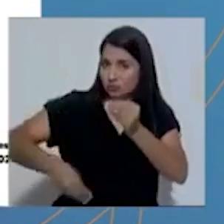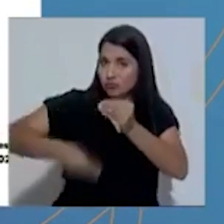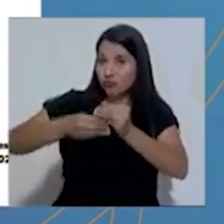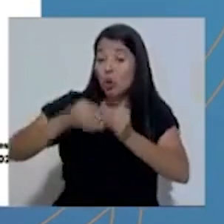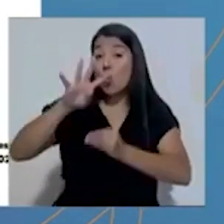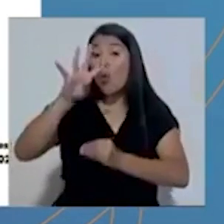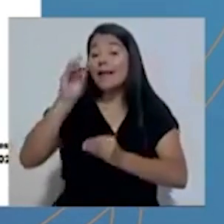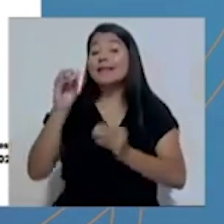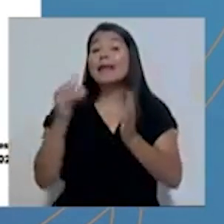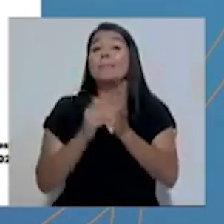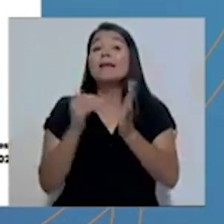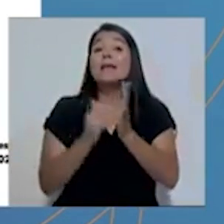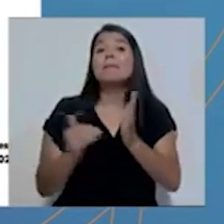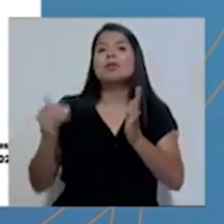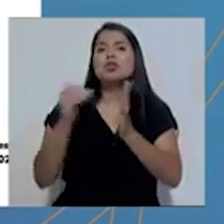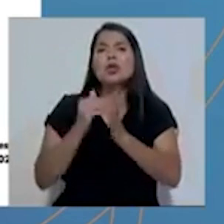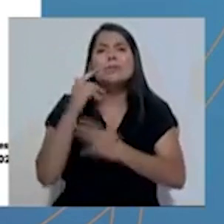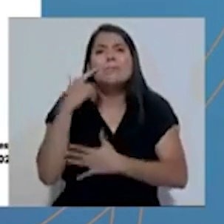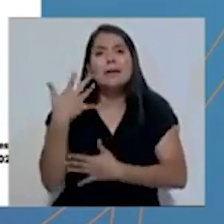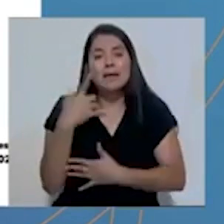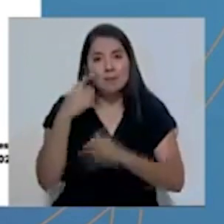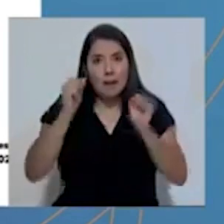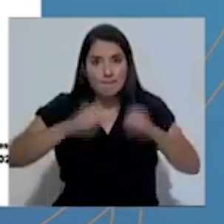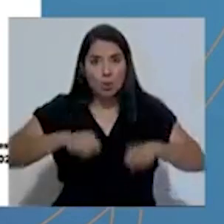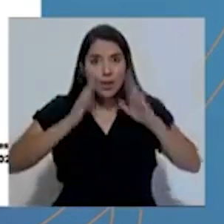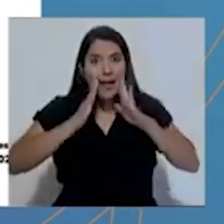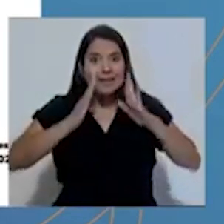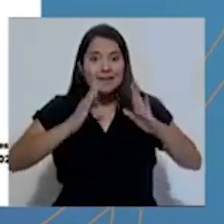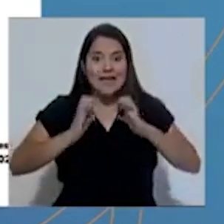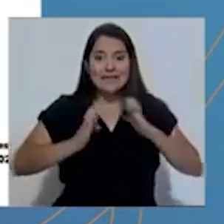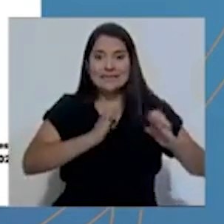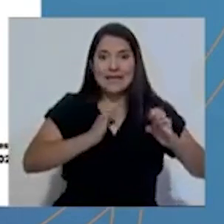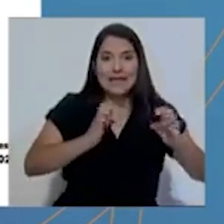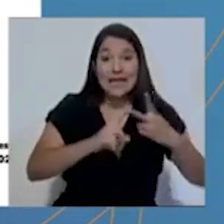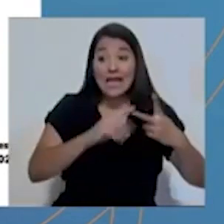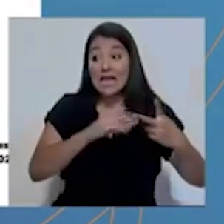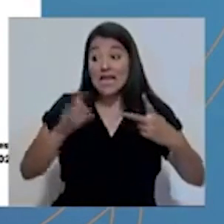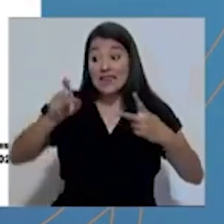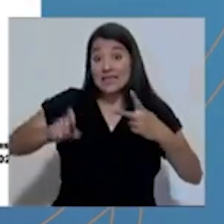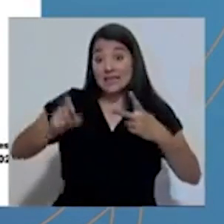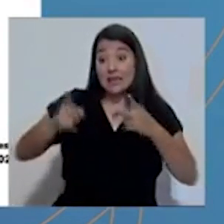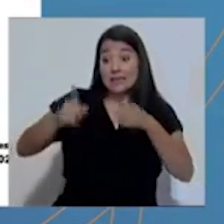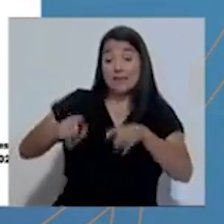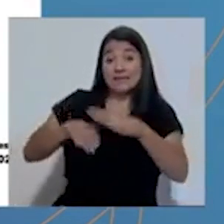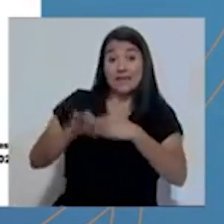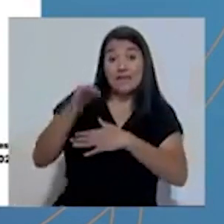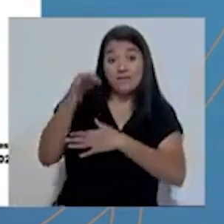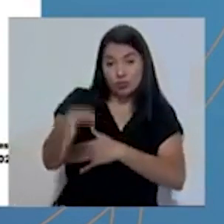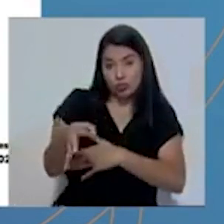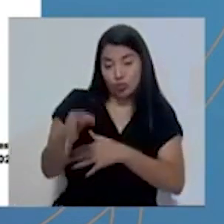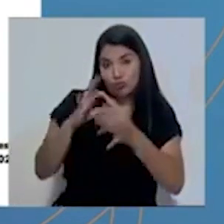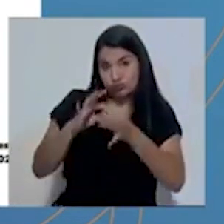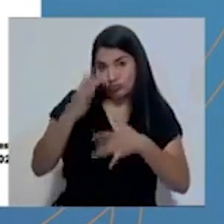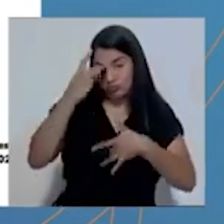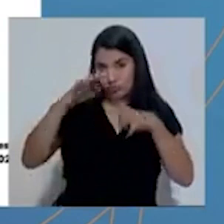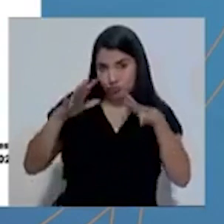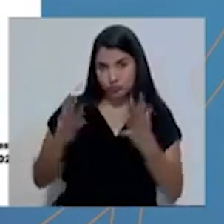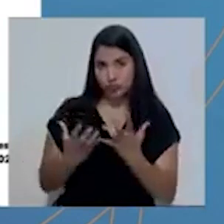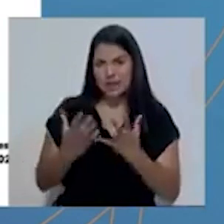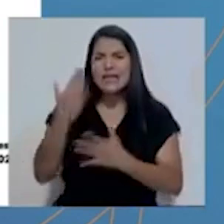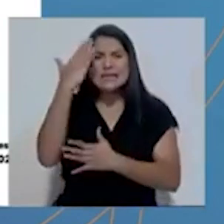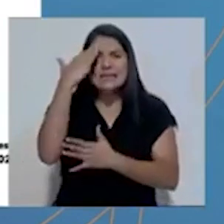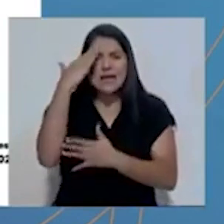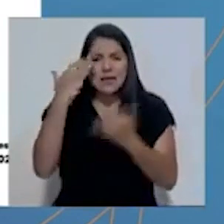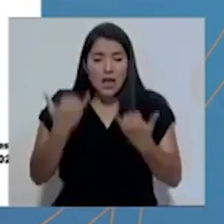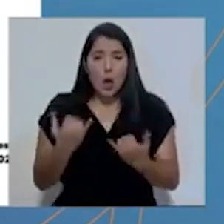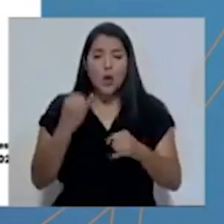millones adicionales para atender las estrategias y necesidades futuras que se van generando, teniendo presente que la